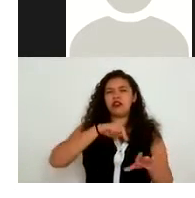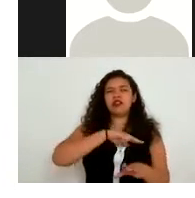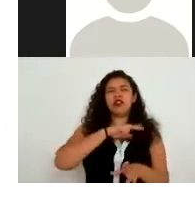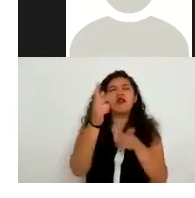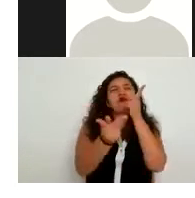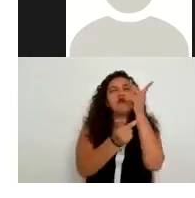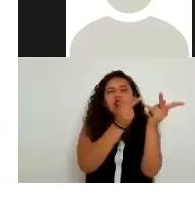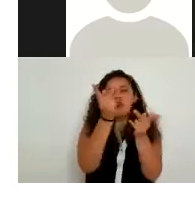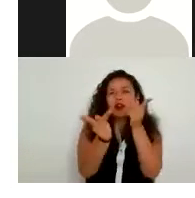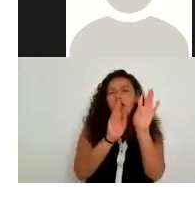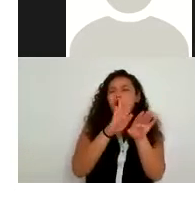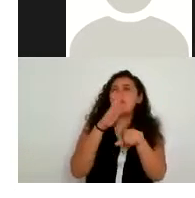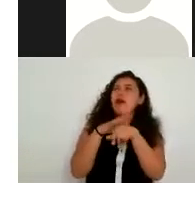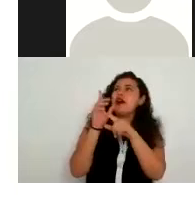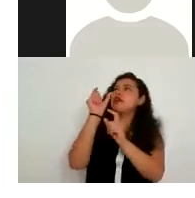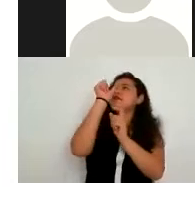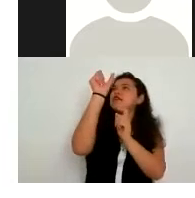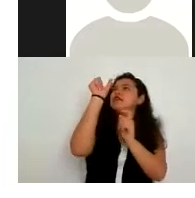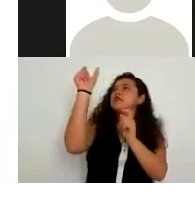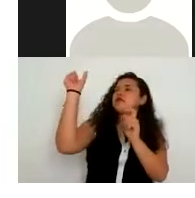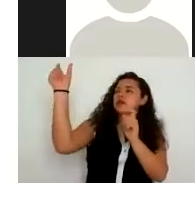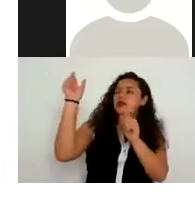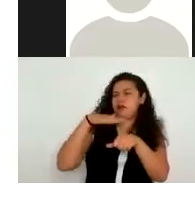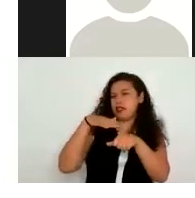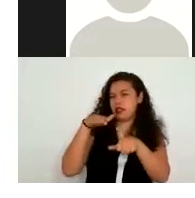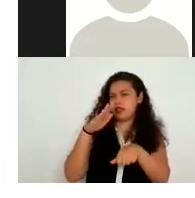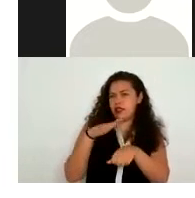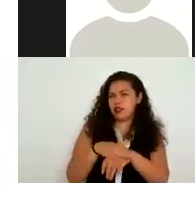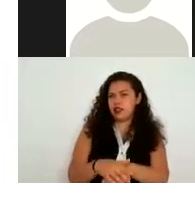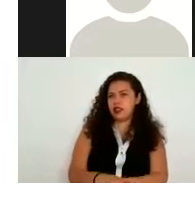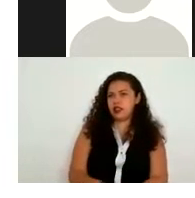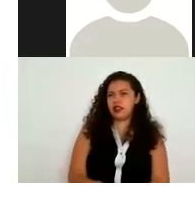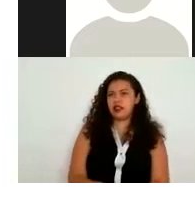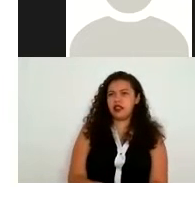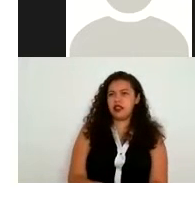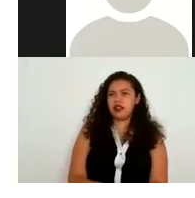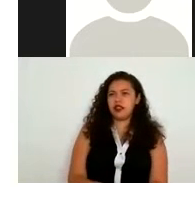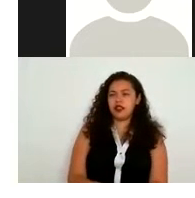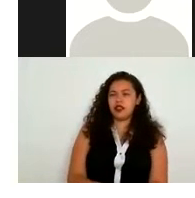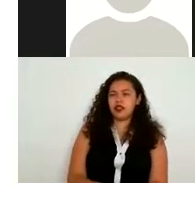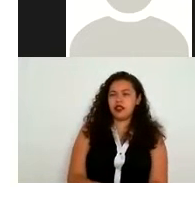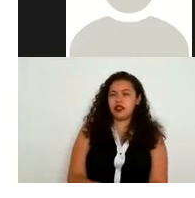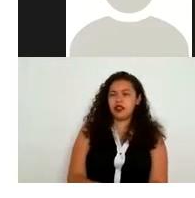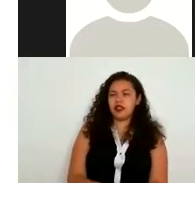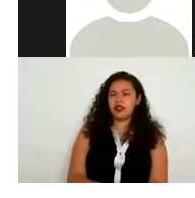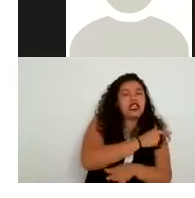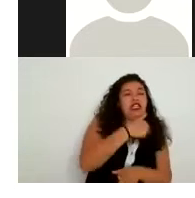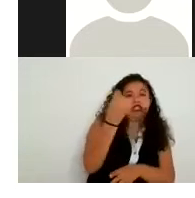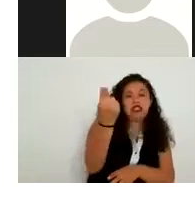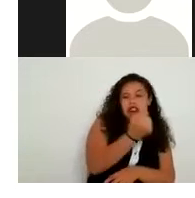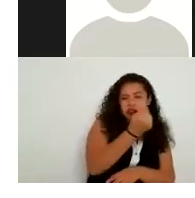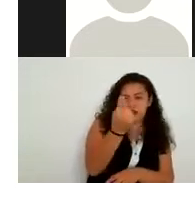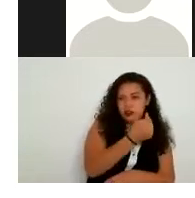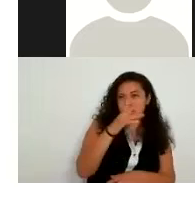fue porque se fueron en algún momento se requirieron incluso algunos que se pidieron se